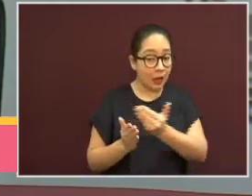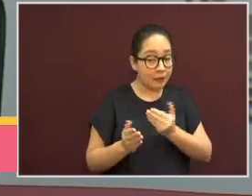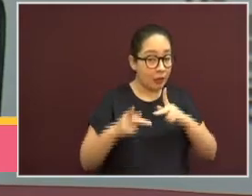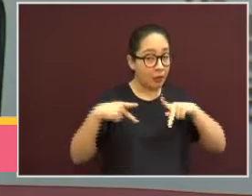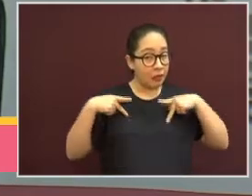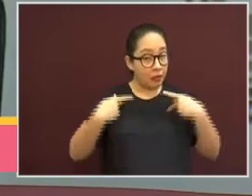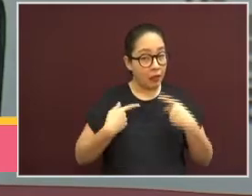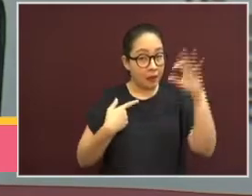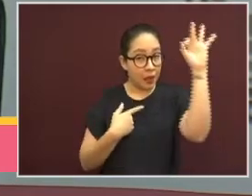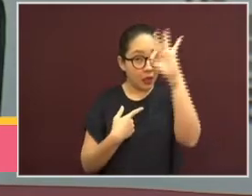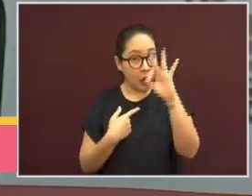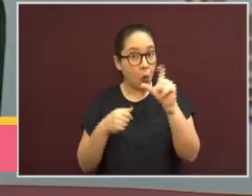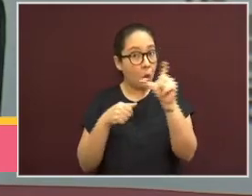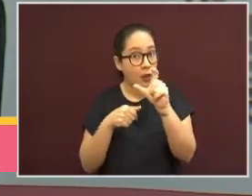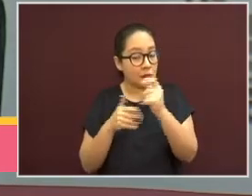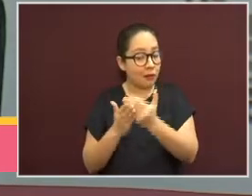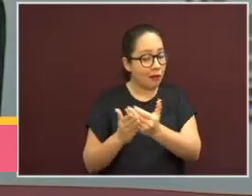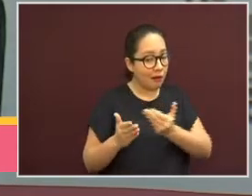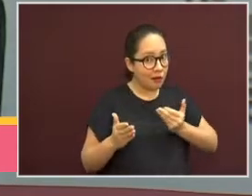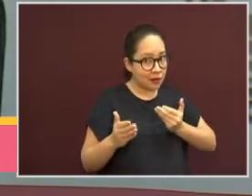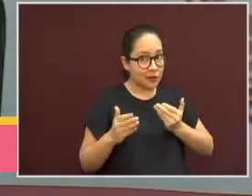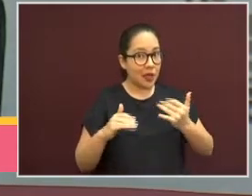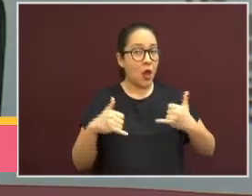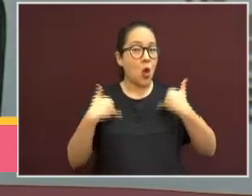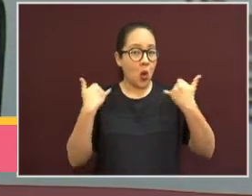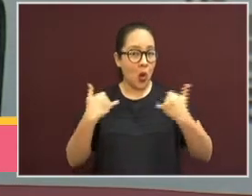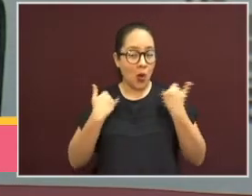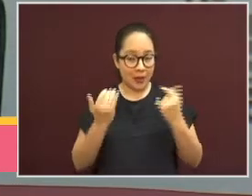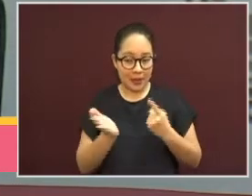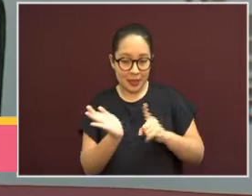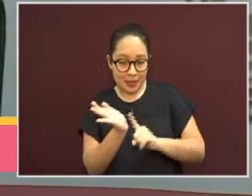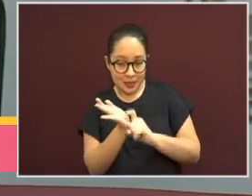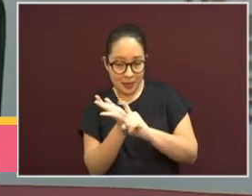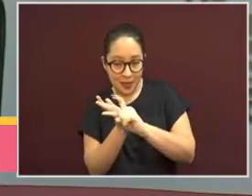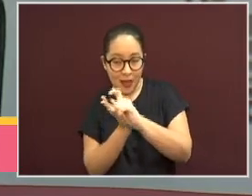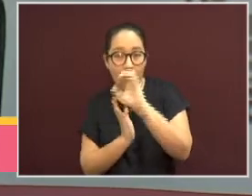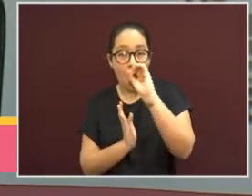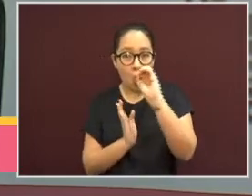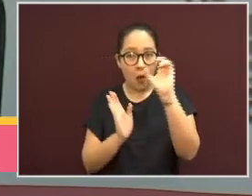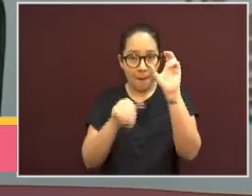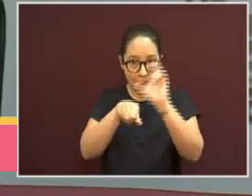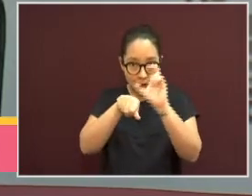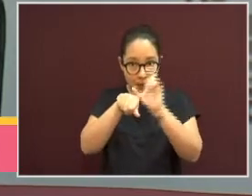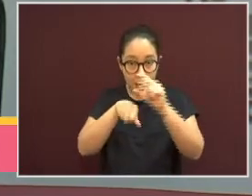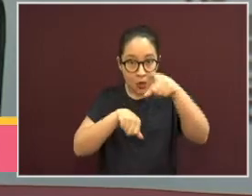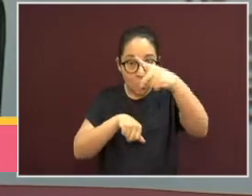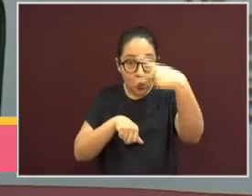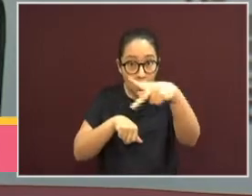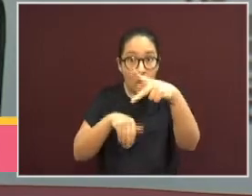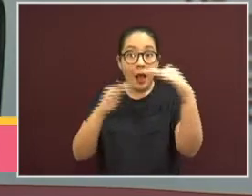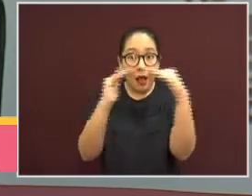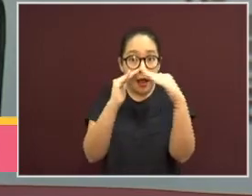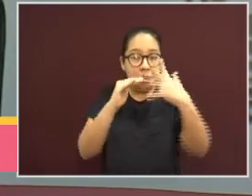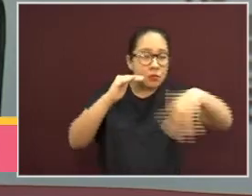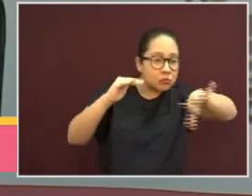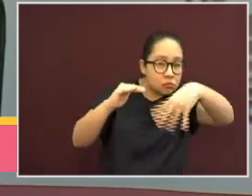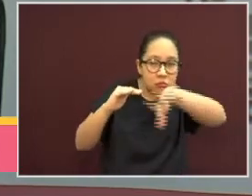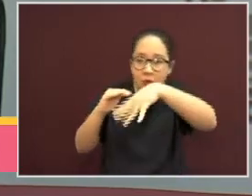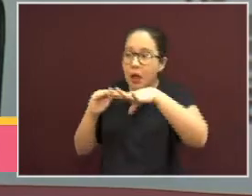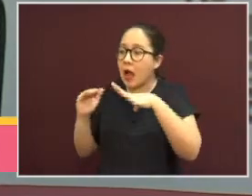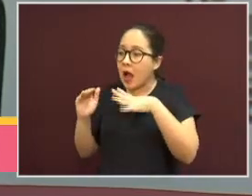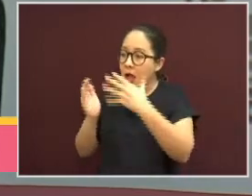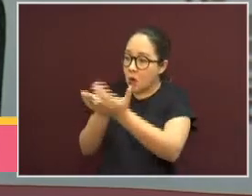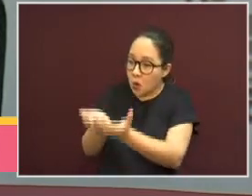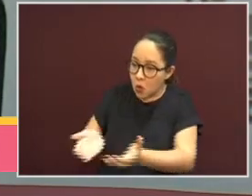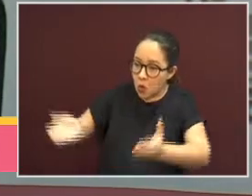cautivos, en su etapa de huevecillos o larvas. Busquen en sus patios. Se van a dar cuenta que en los recipientes,